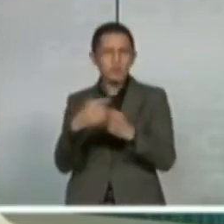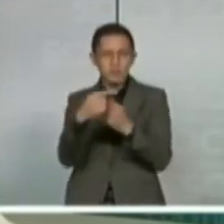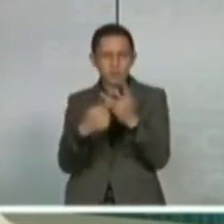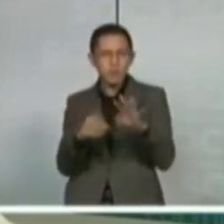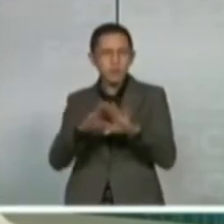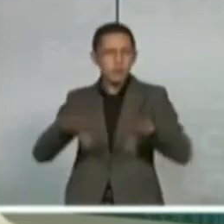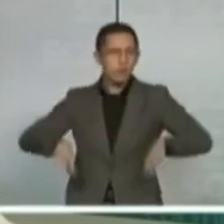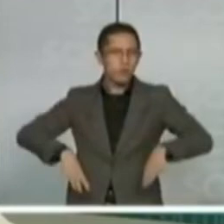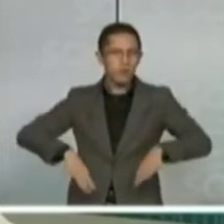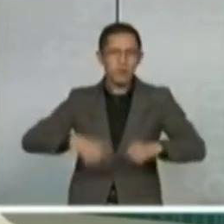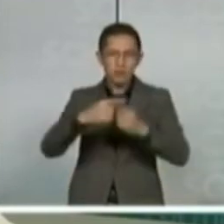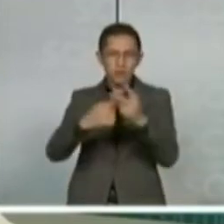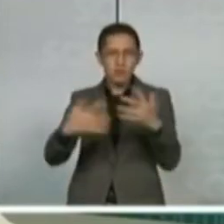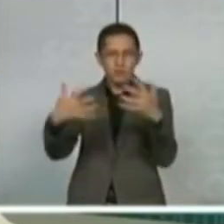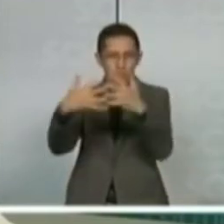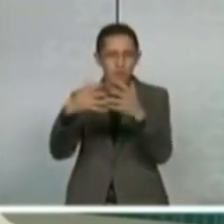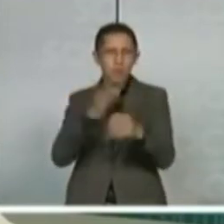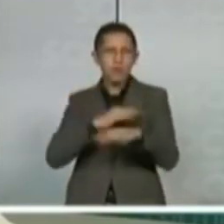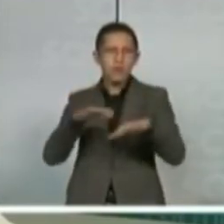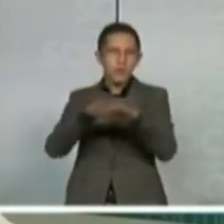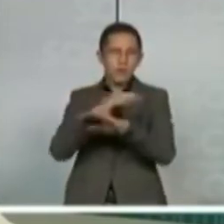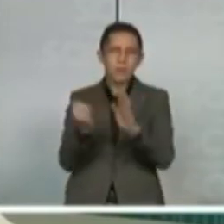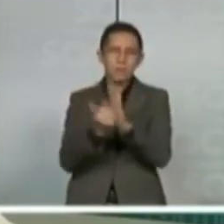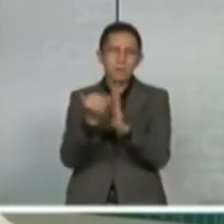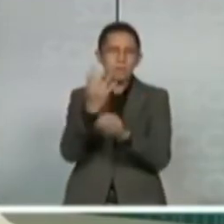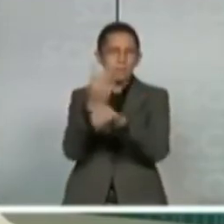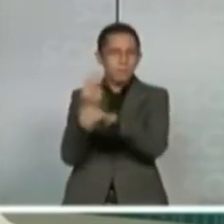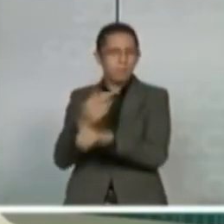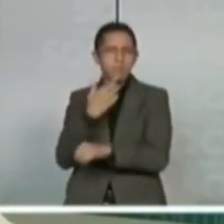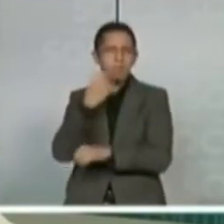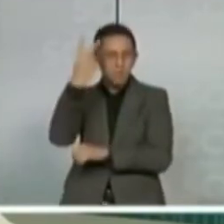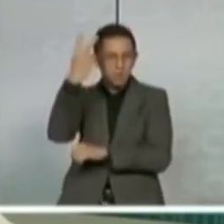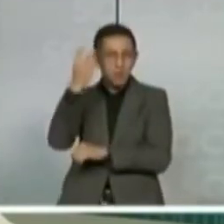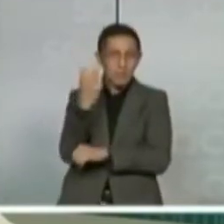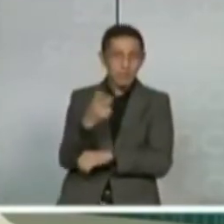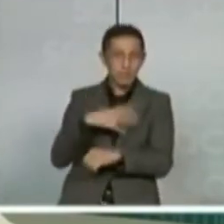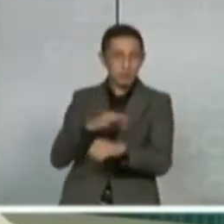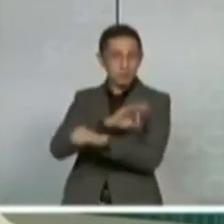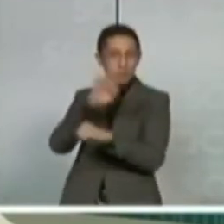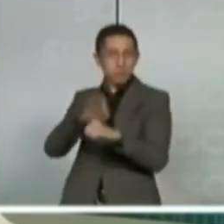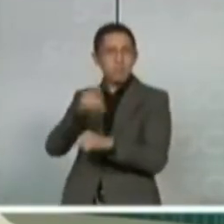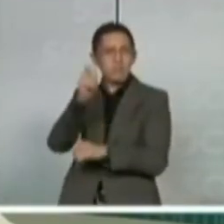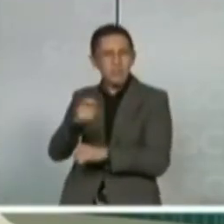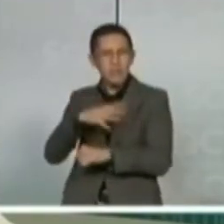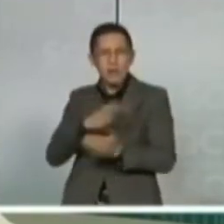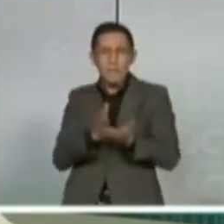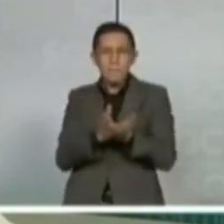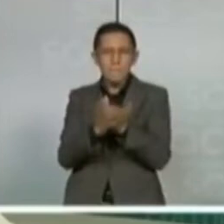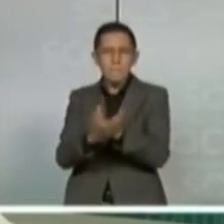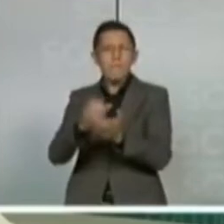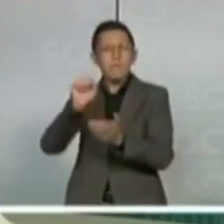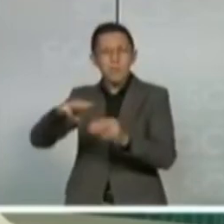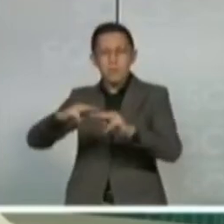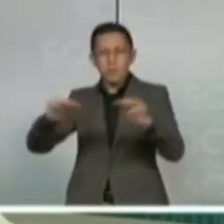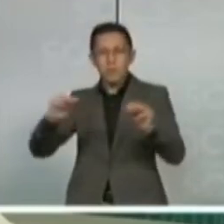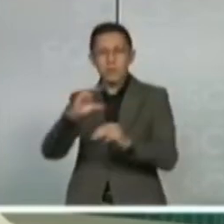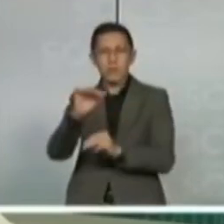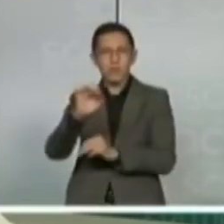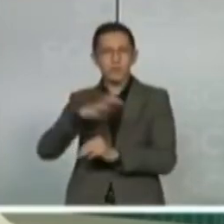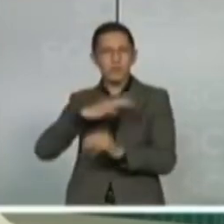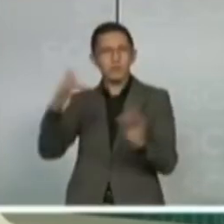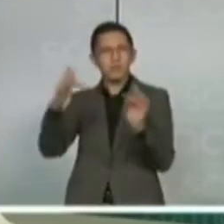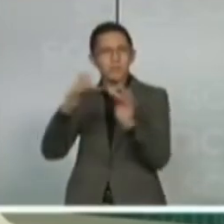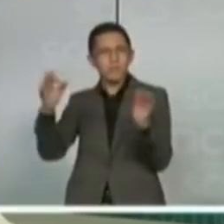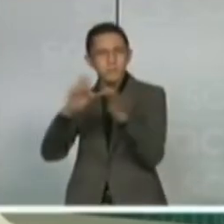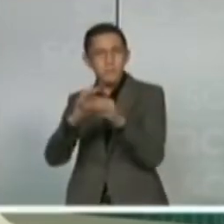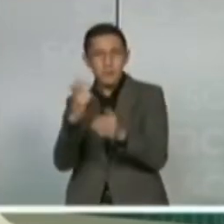las condiciones de infraestructura que se están planeando, pero sí genera la posibilidad de acceso al mar desde el mar Caribe. Y por eso